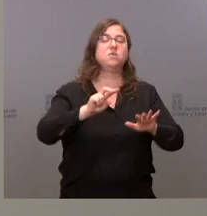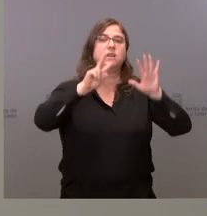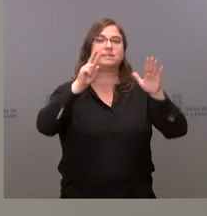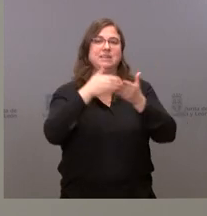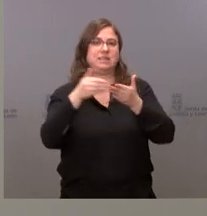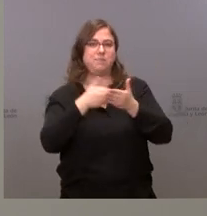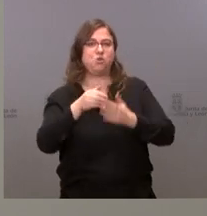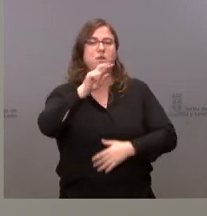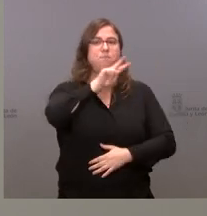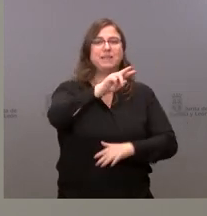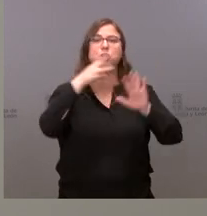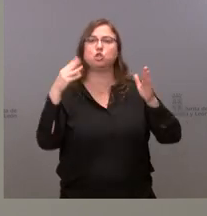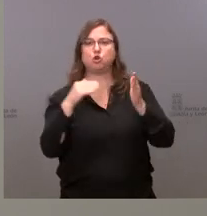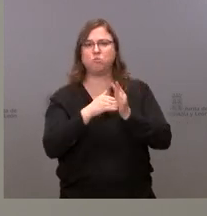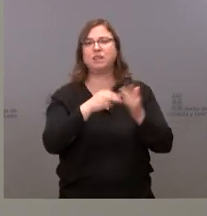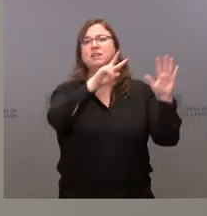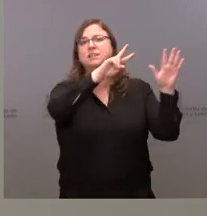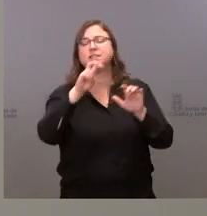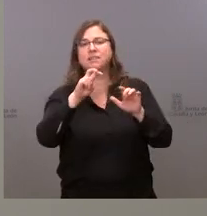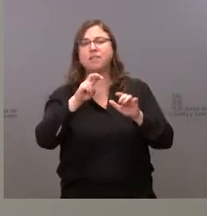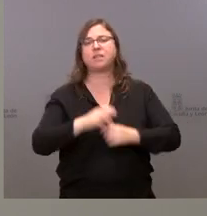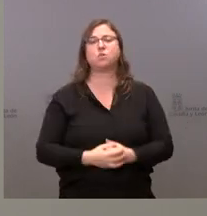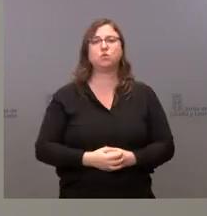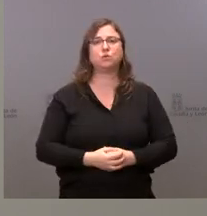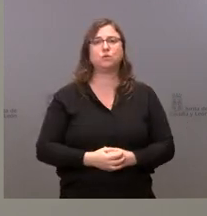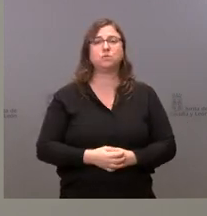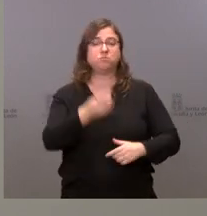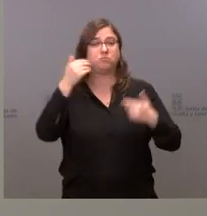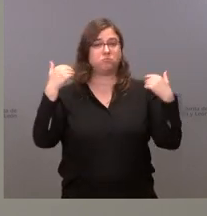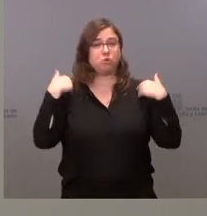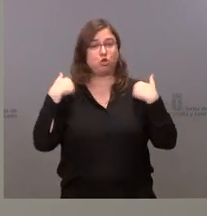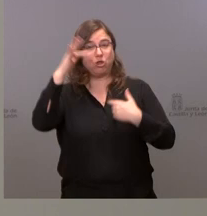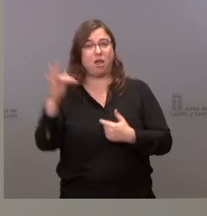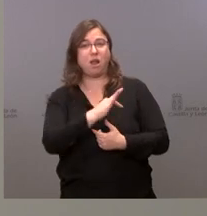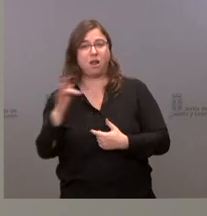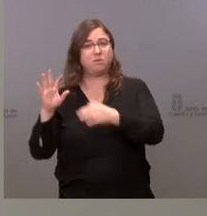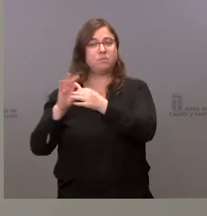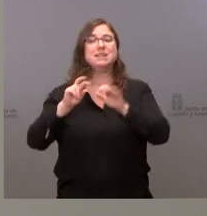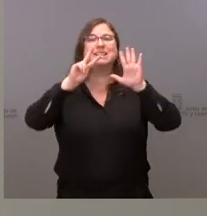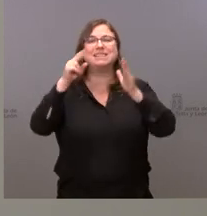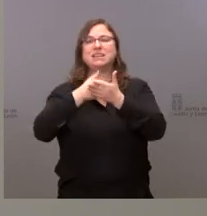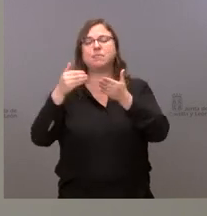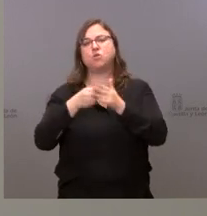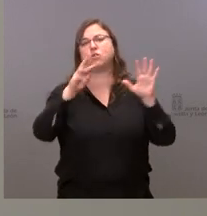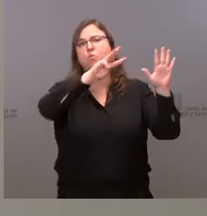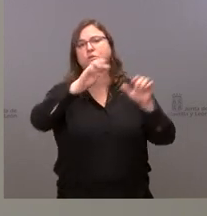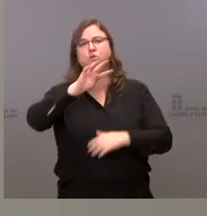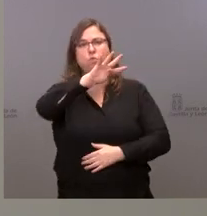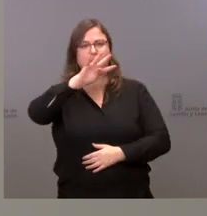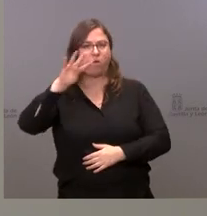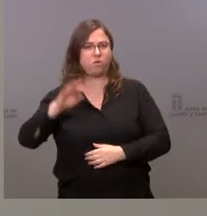.028.763,28 euros, con una inversión total asociada de 7.445